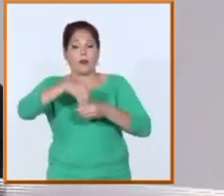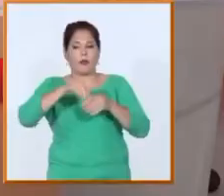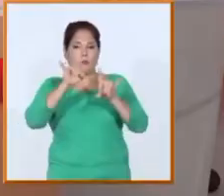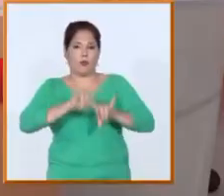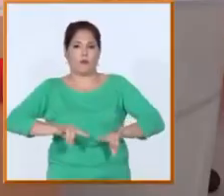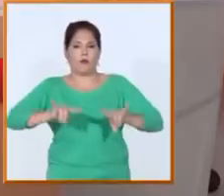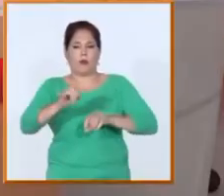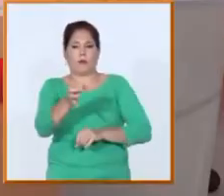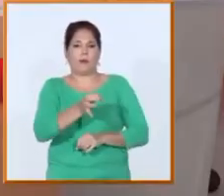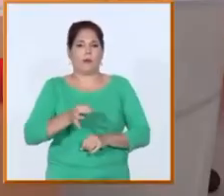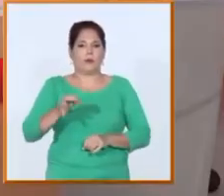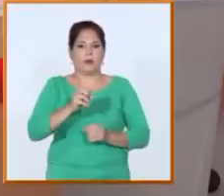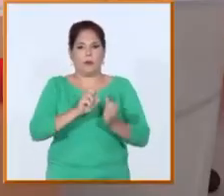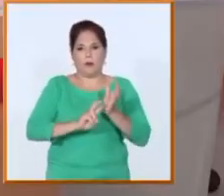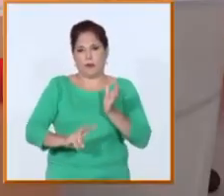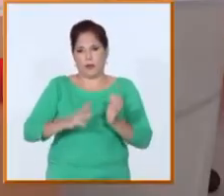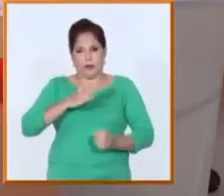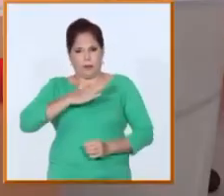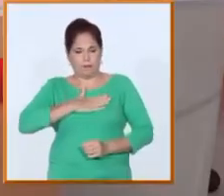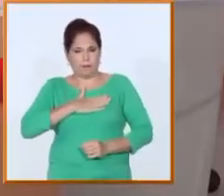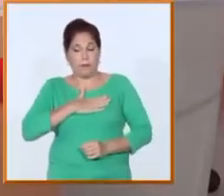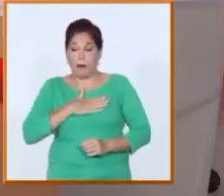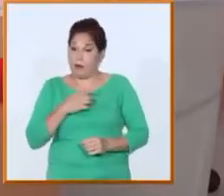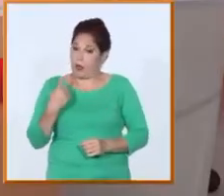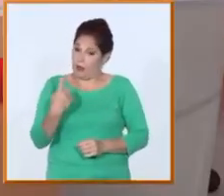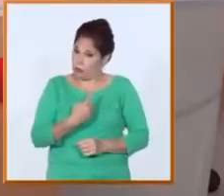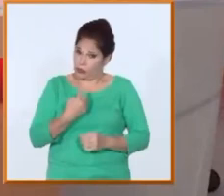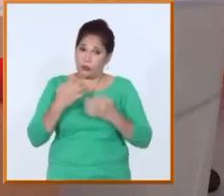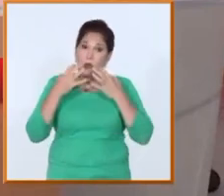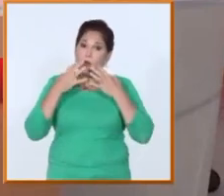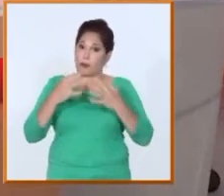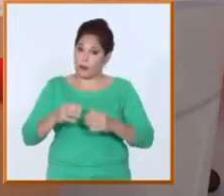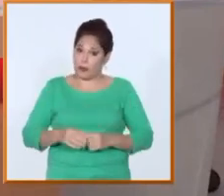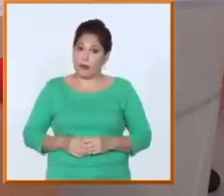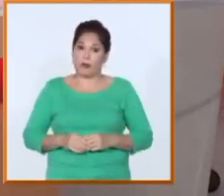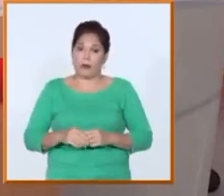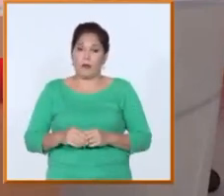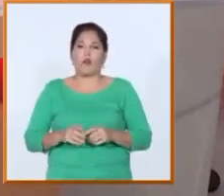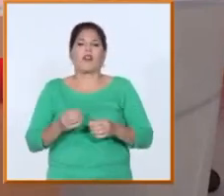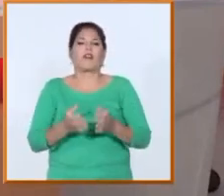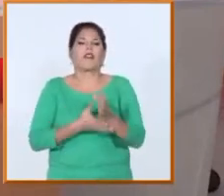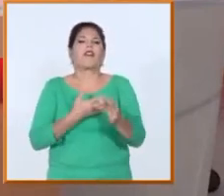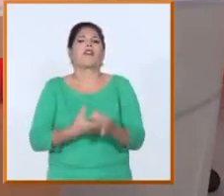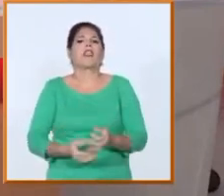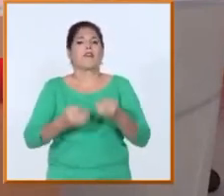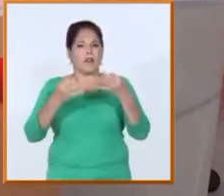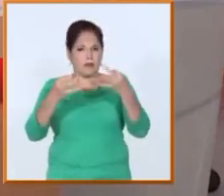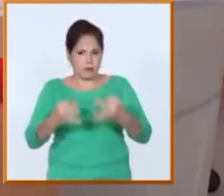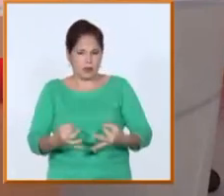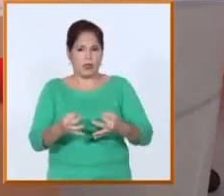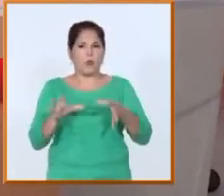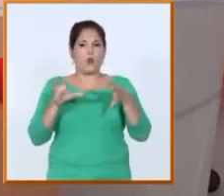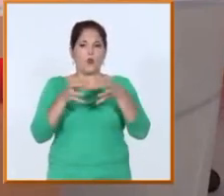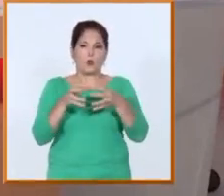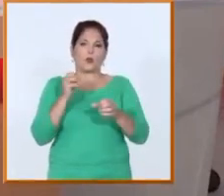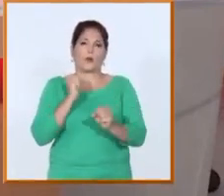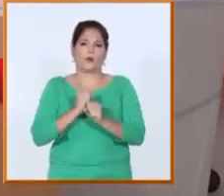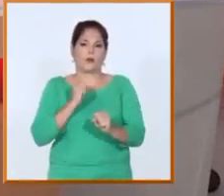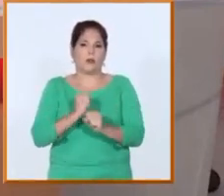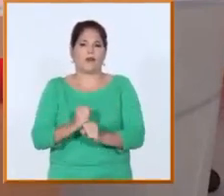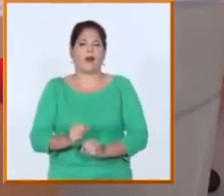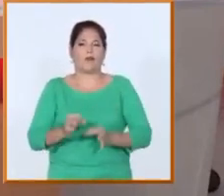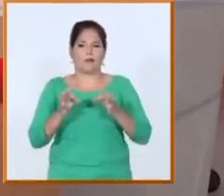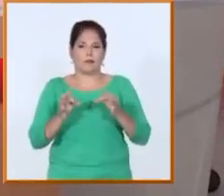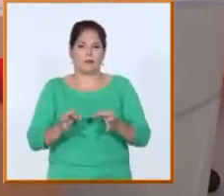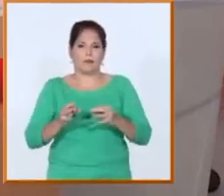territorio y eso para nosotros nos hace sentir muy bien porque realmente conformamos equipos en la